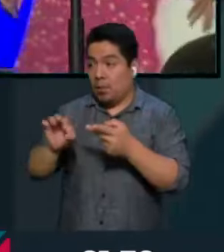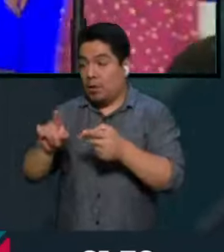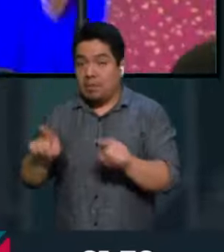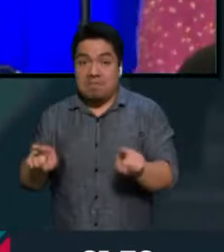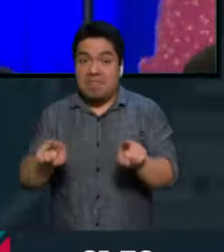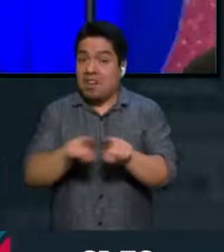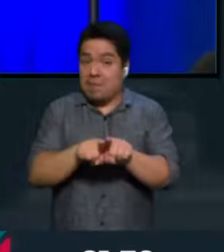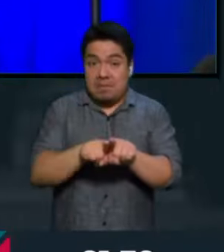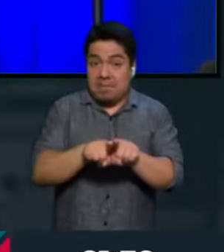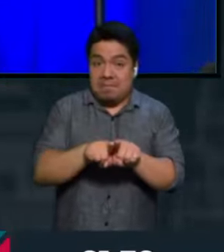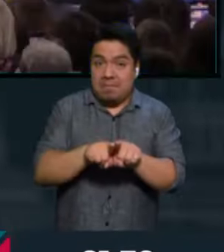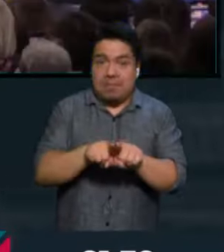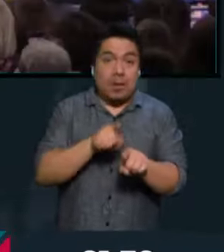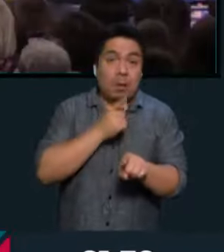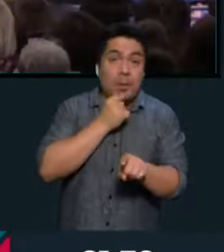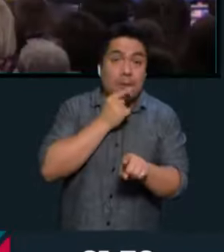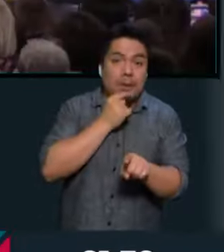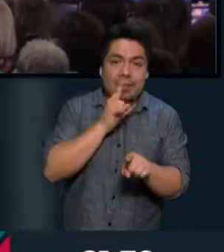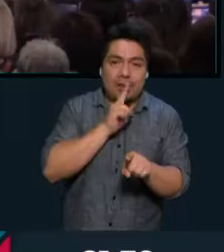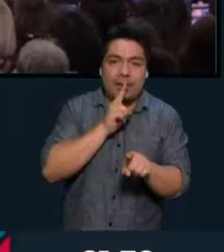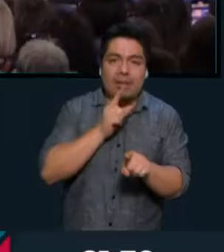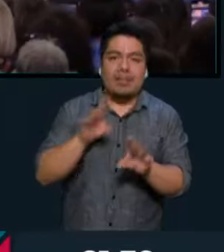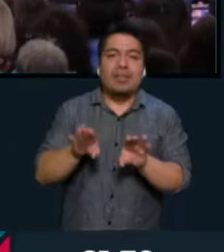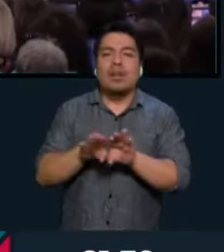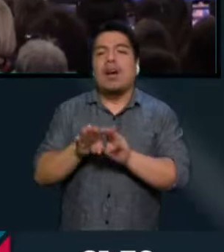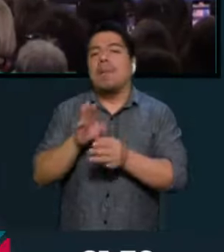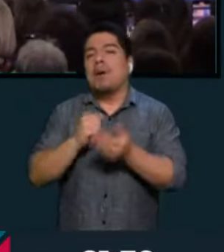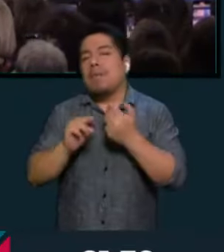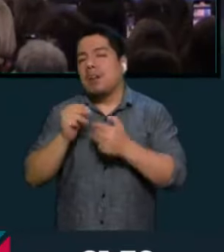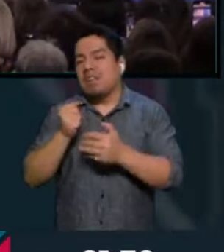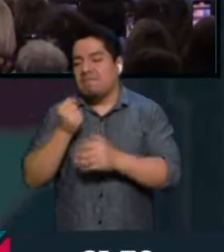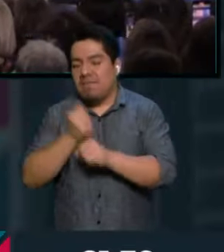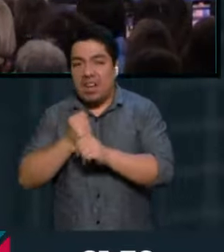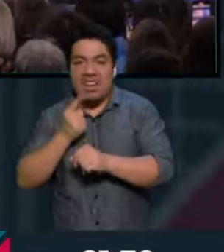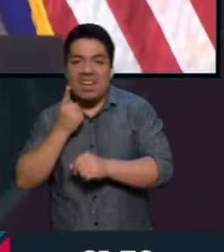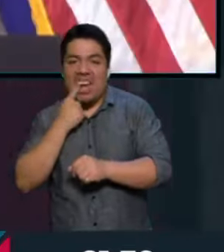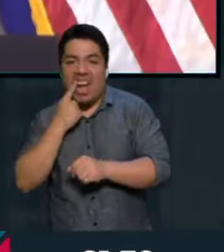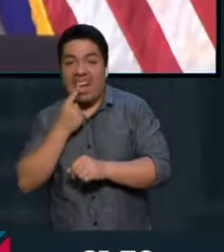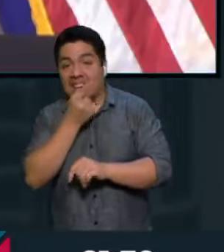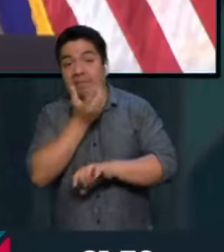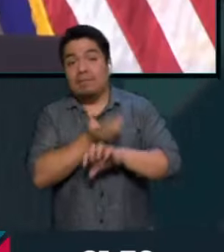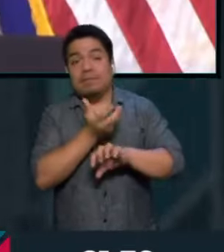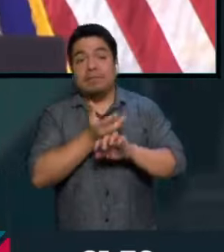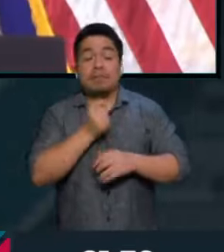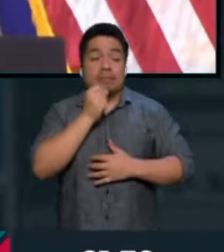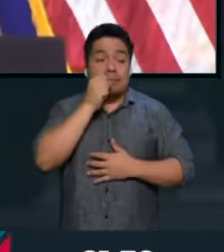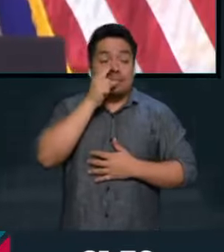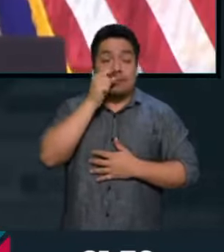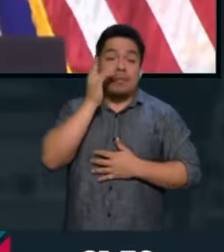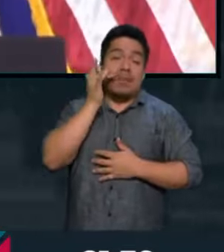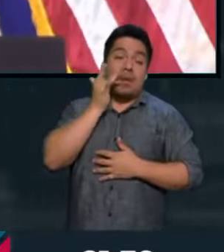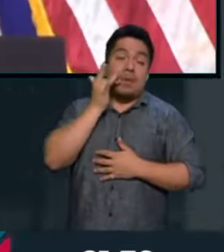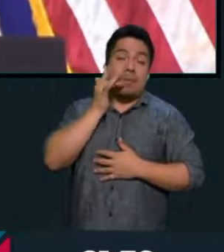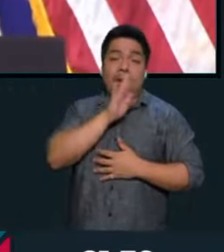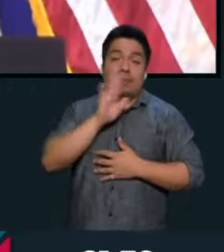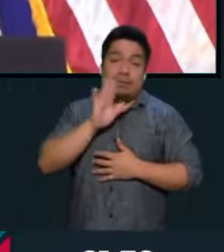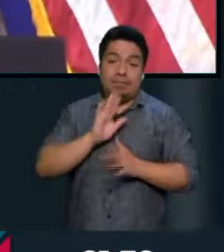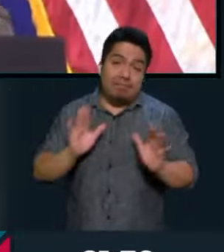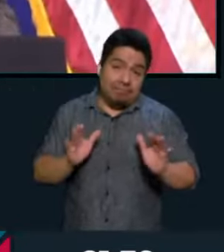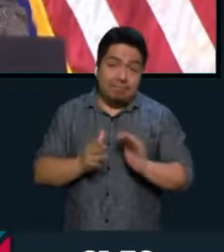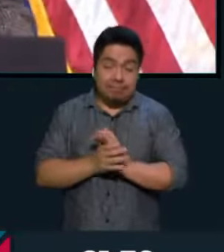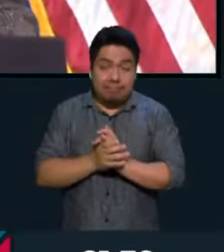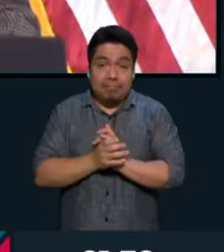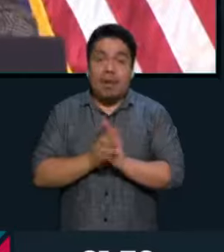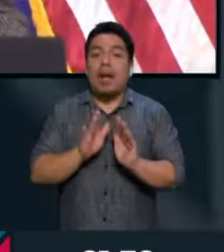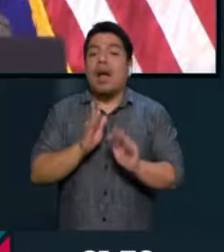O digo, no solo policías, sino explotadores del mundo y que se creen los buenos, El muchacho guapo de la película Gacha, ¿cómo es esa?